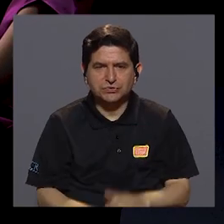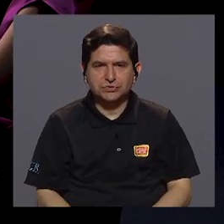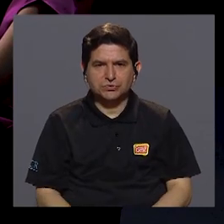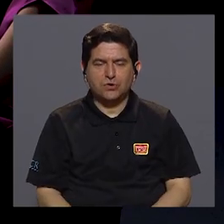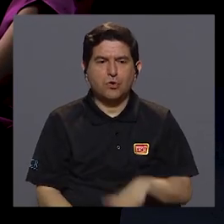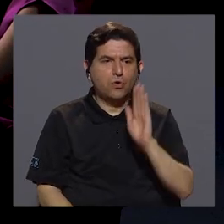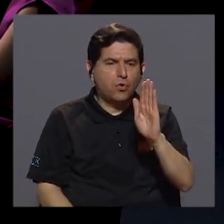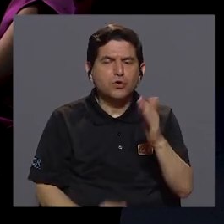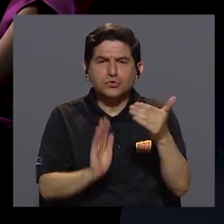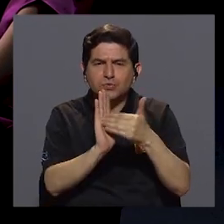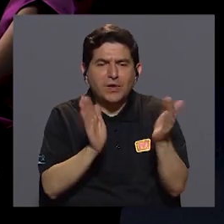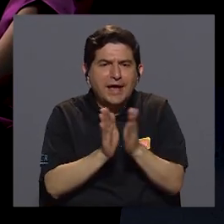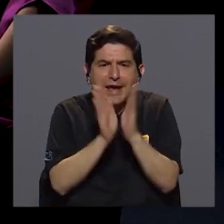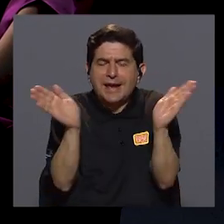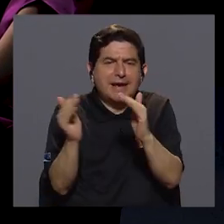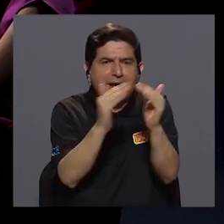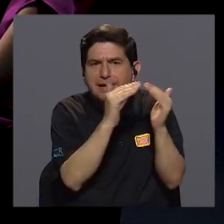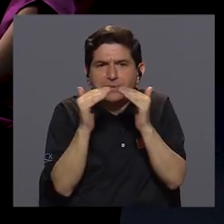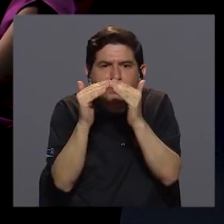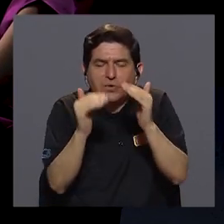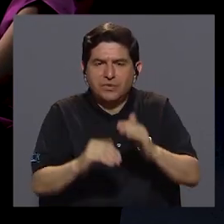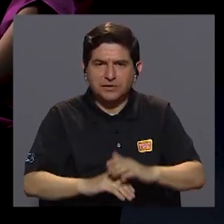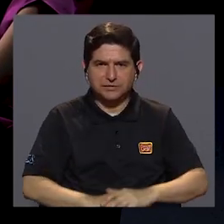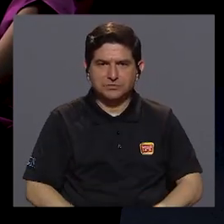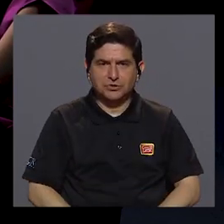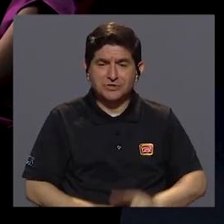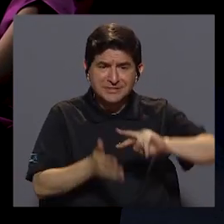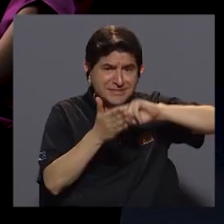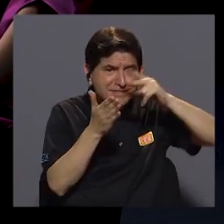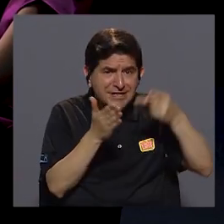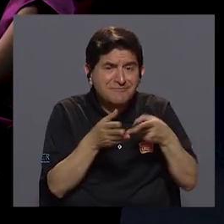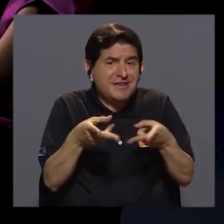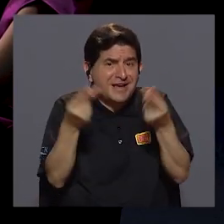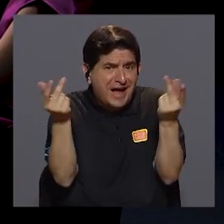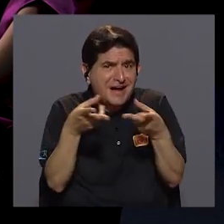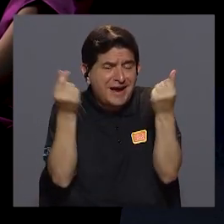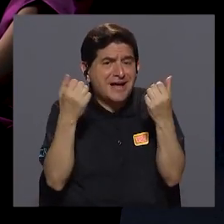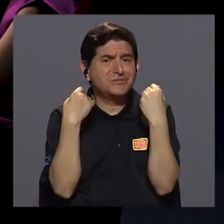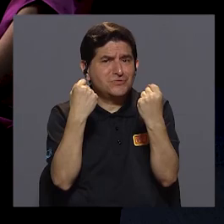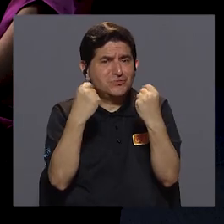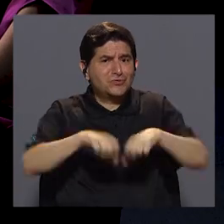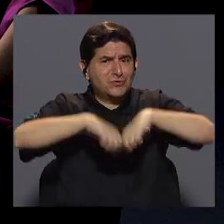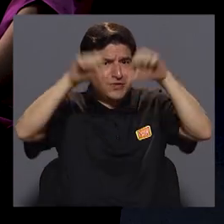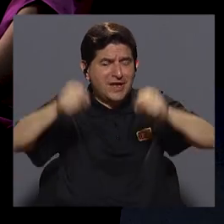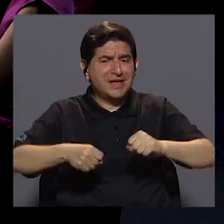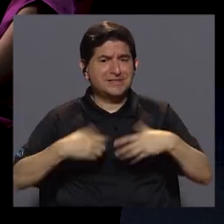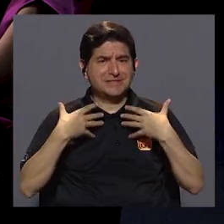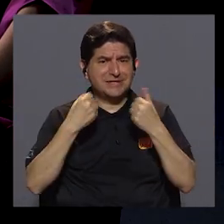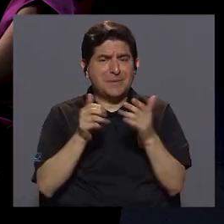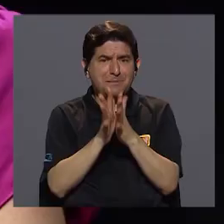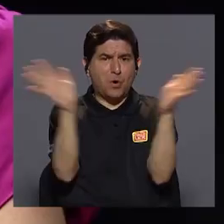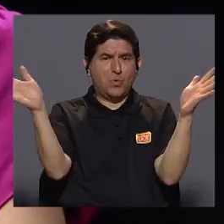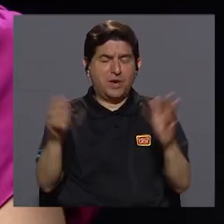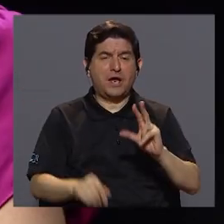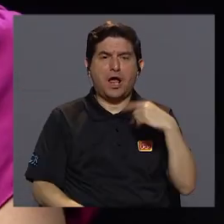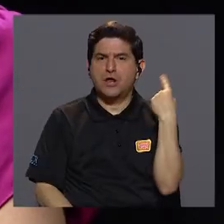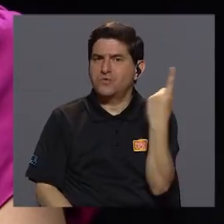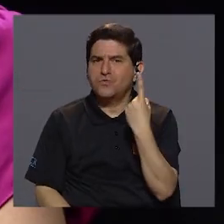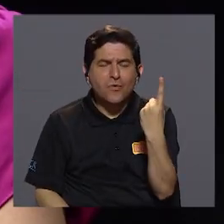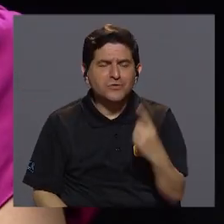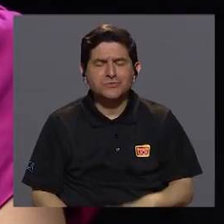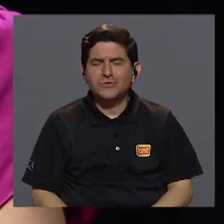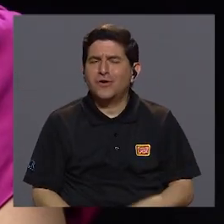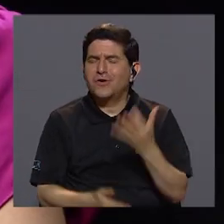deprimentos en la condición de salud en general de la población, implican un gasto muy fuerte para el sistema de salud pública. Y no solo en